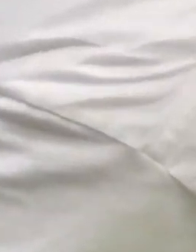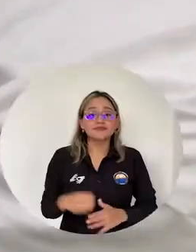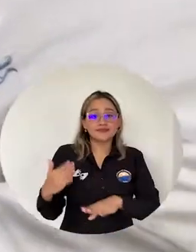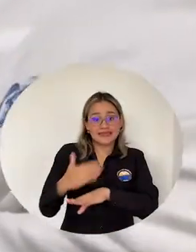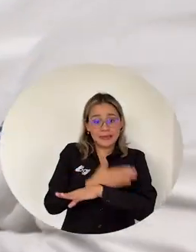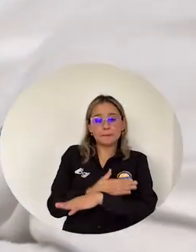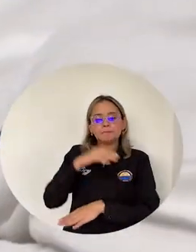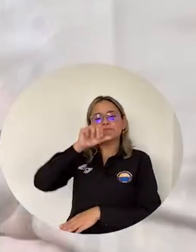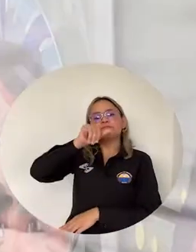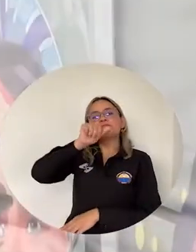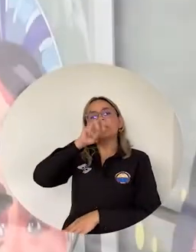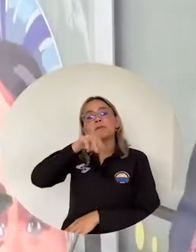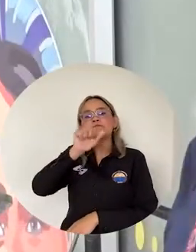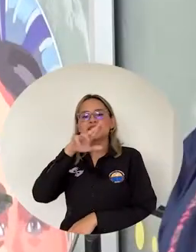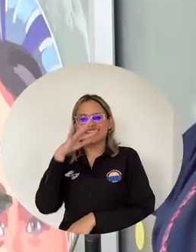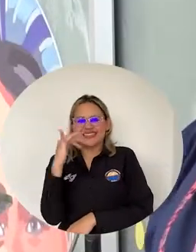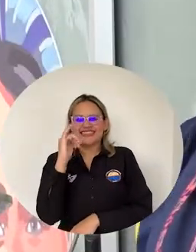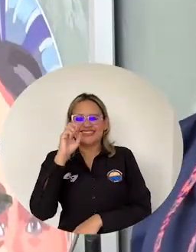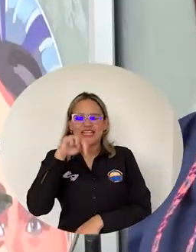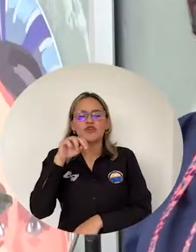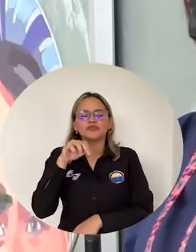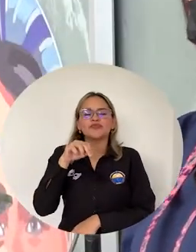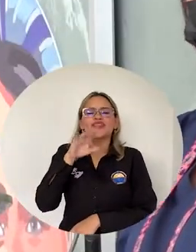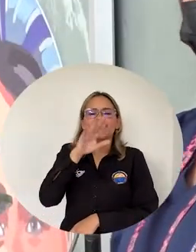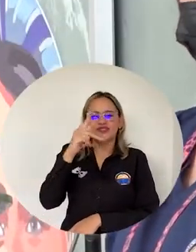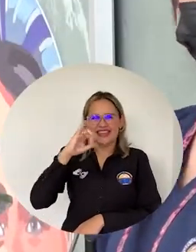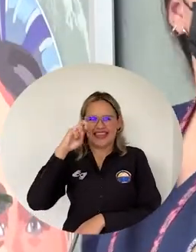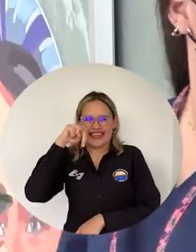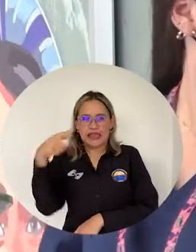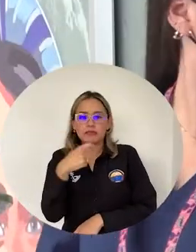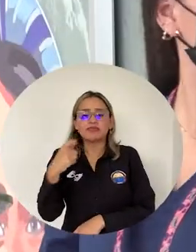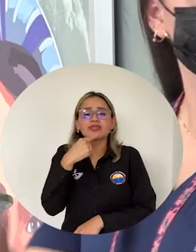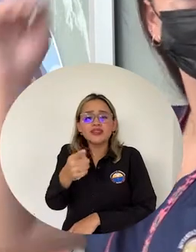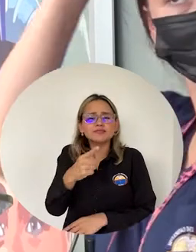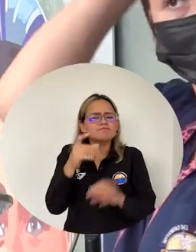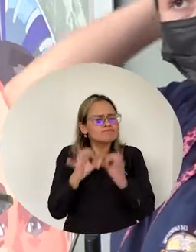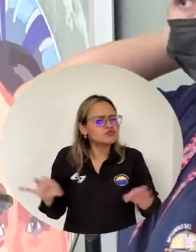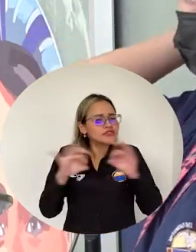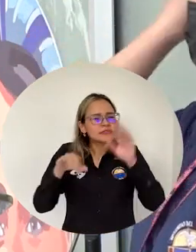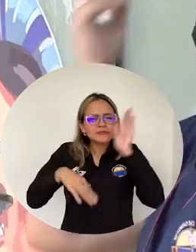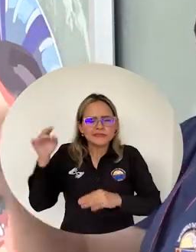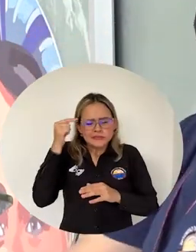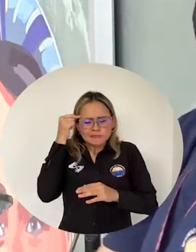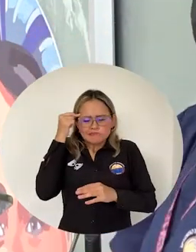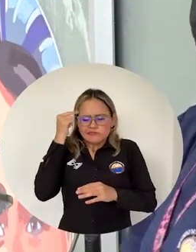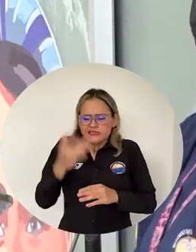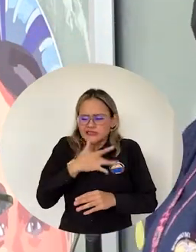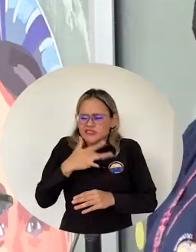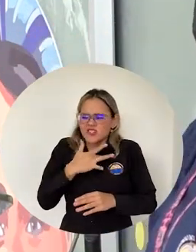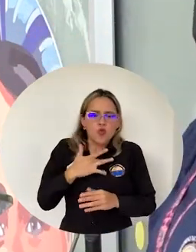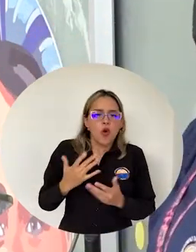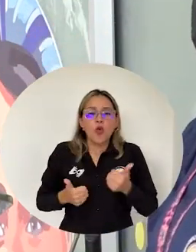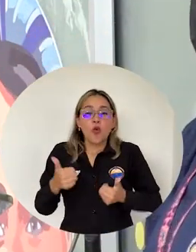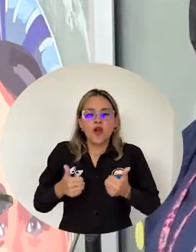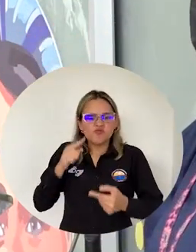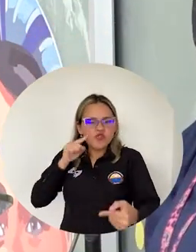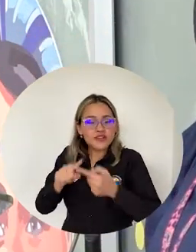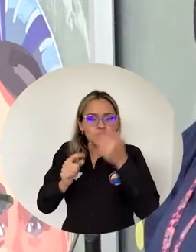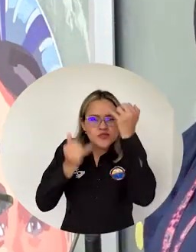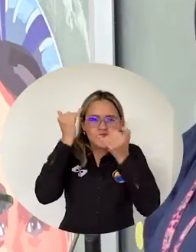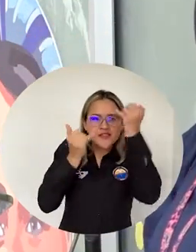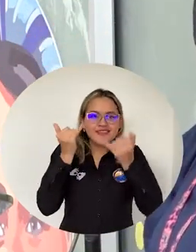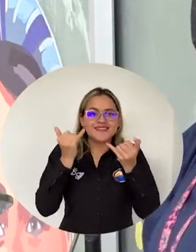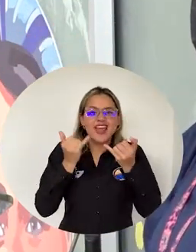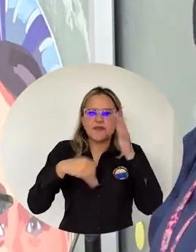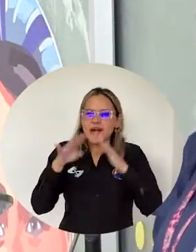Y como dijo Martin Luther King Ustedes decidirán si viajan por la luz del altruismo creativo O por la del egoísmo